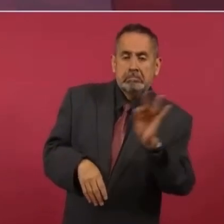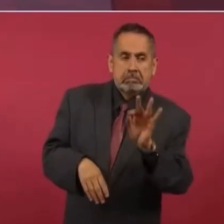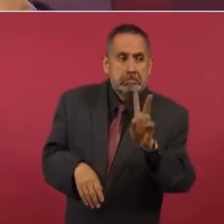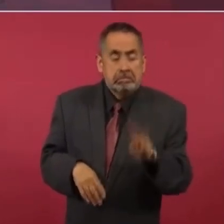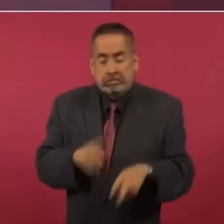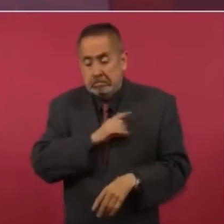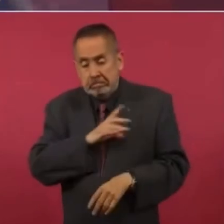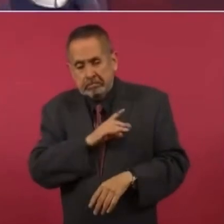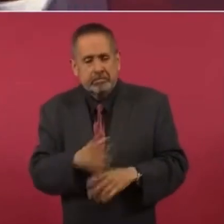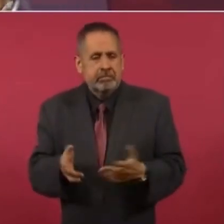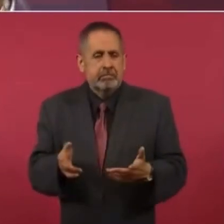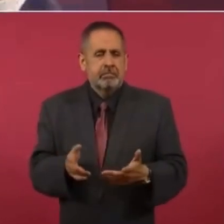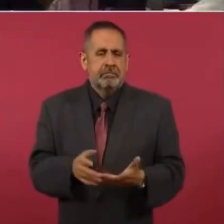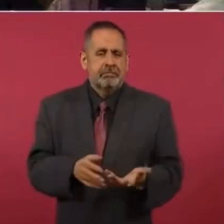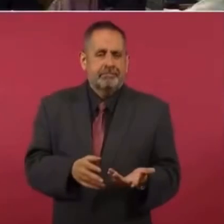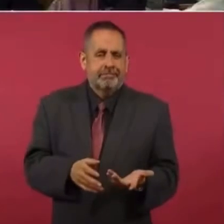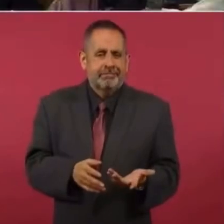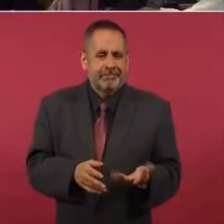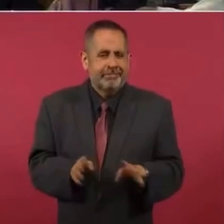Así la campaña.